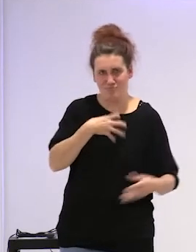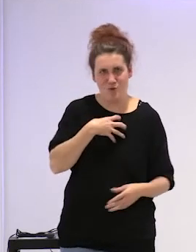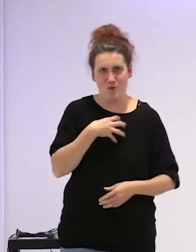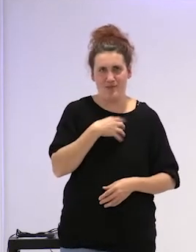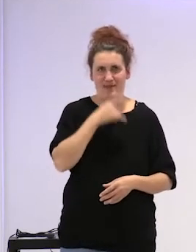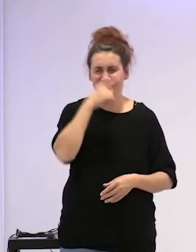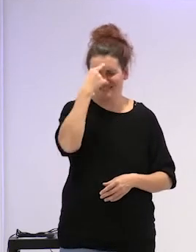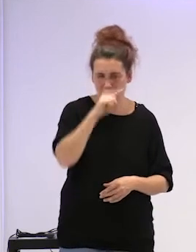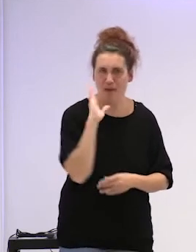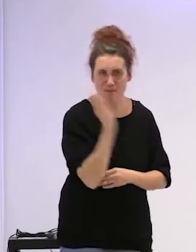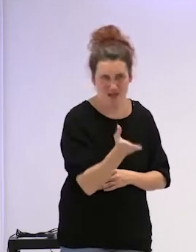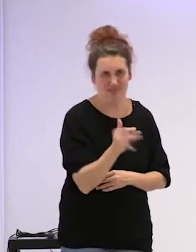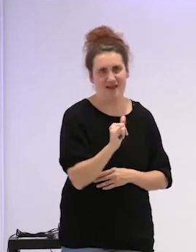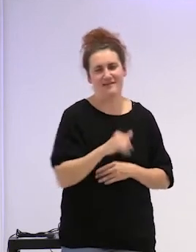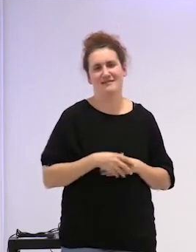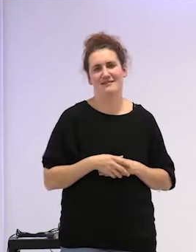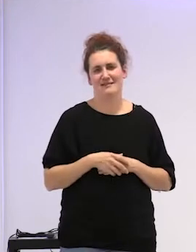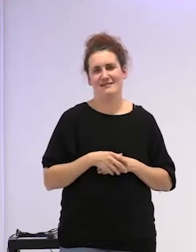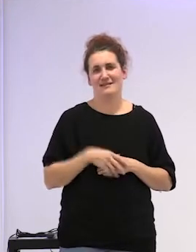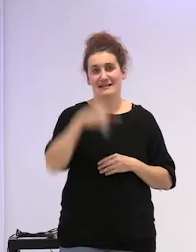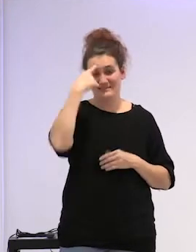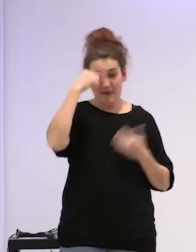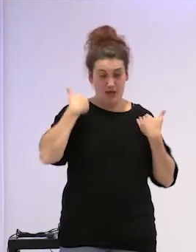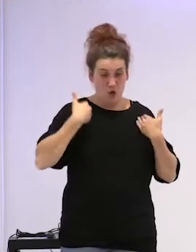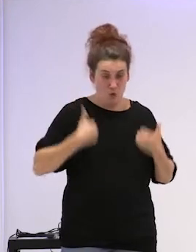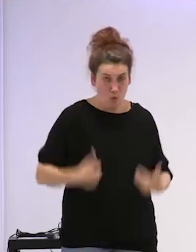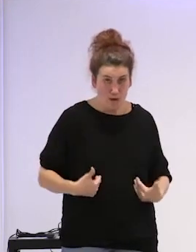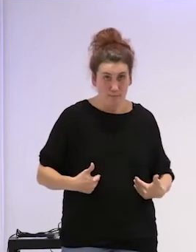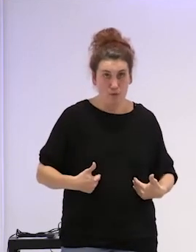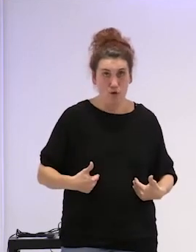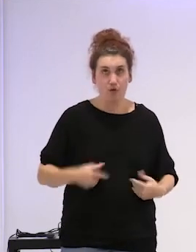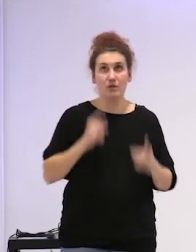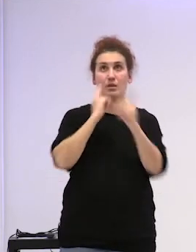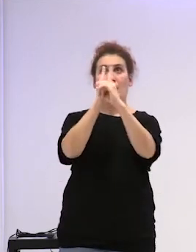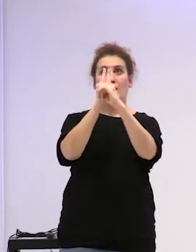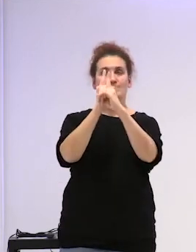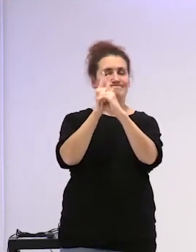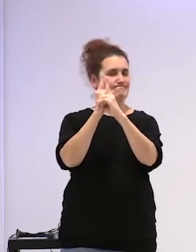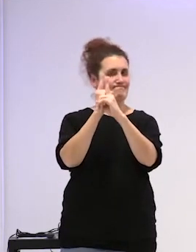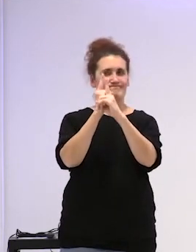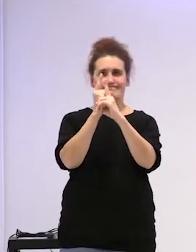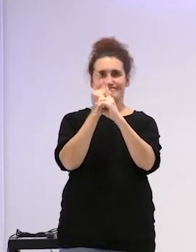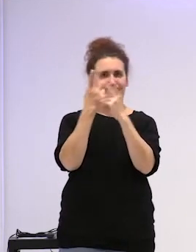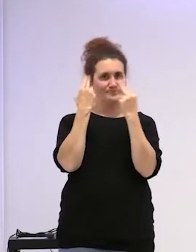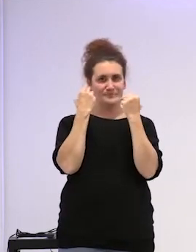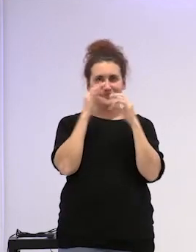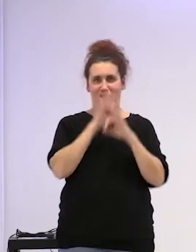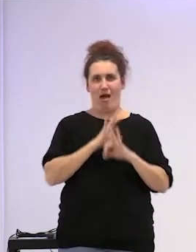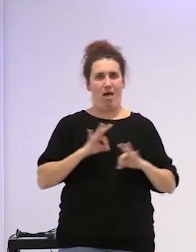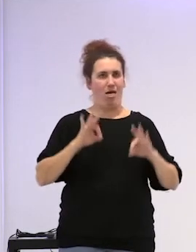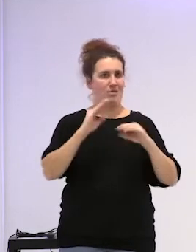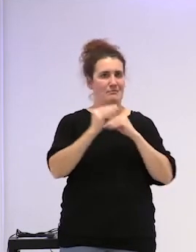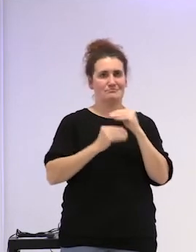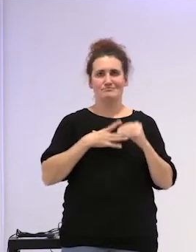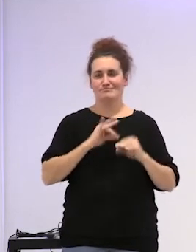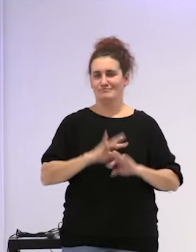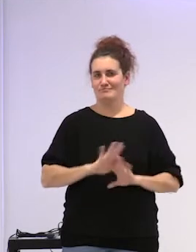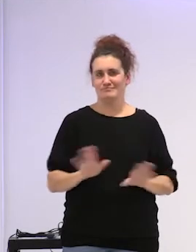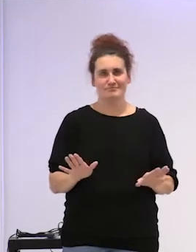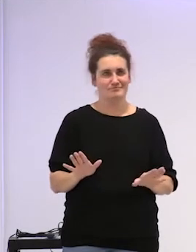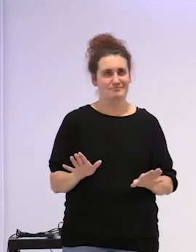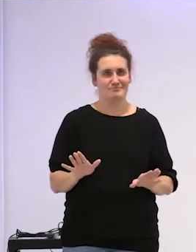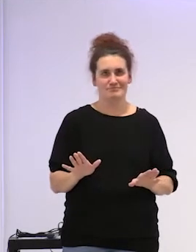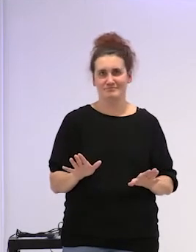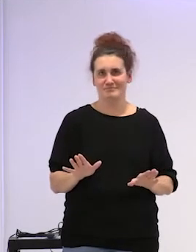que está amenazada y ya sabe que su cuerpo no tiene nada que hacer con el cuerpo de la persona que tiene al lado por otro lado